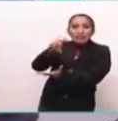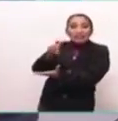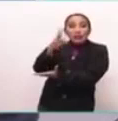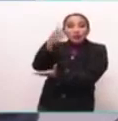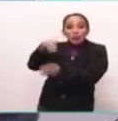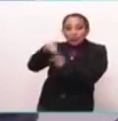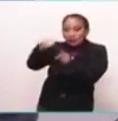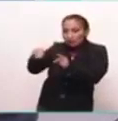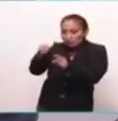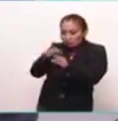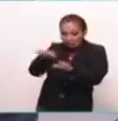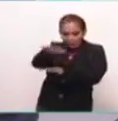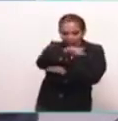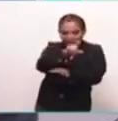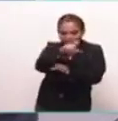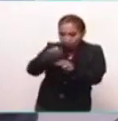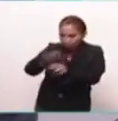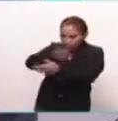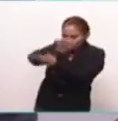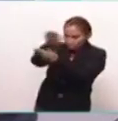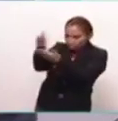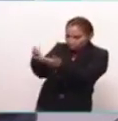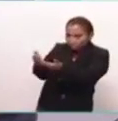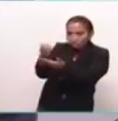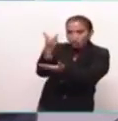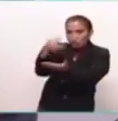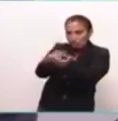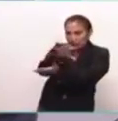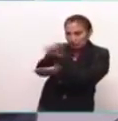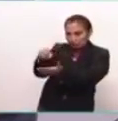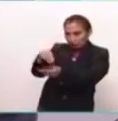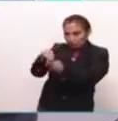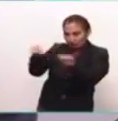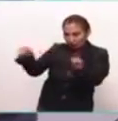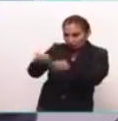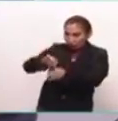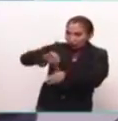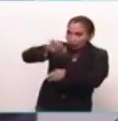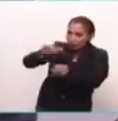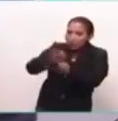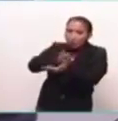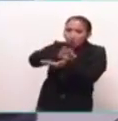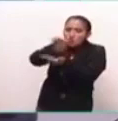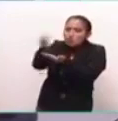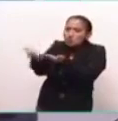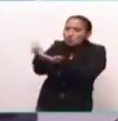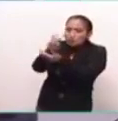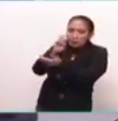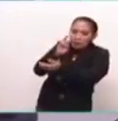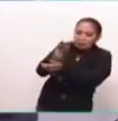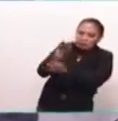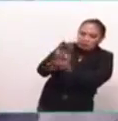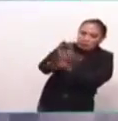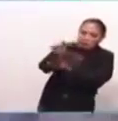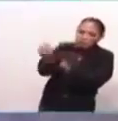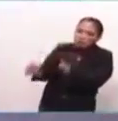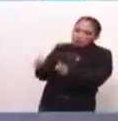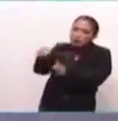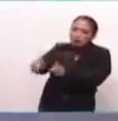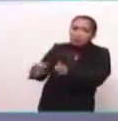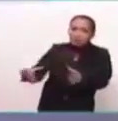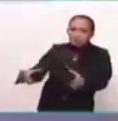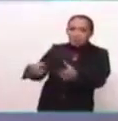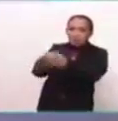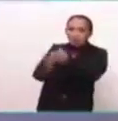metros sobre el nivel del lago. Su altitud es de 2.500 metros. Pero es un pequeño cerrito que es de origen